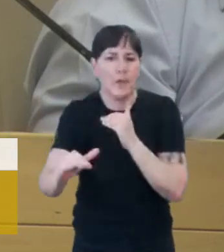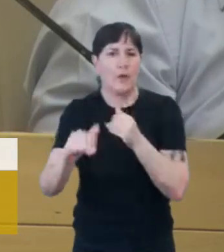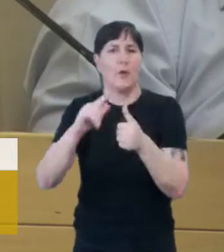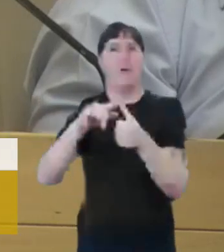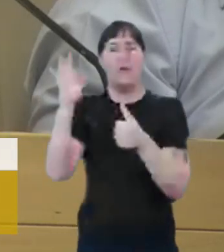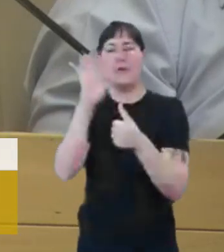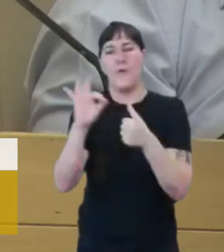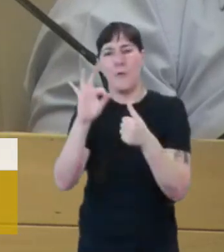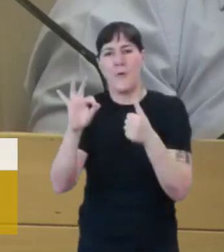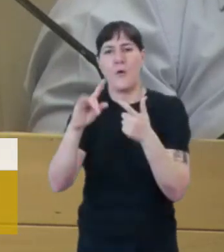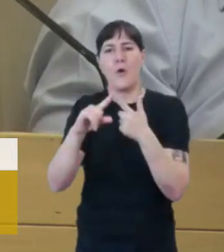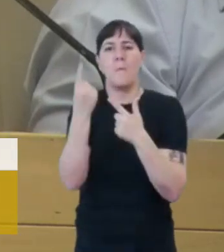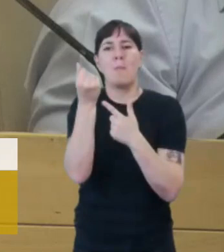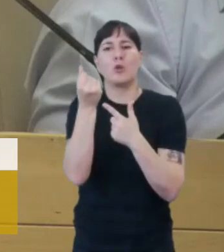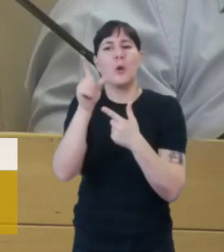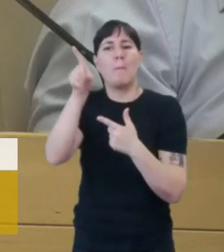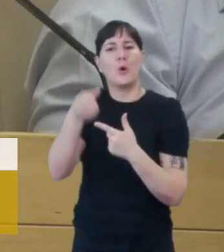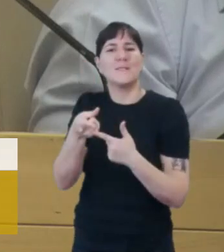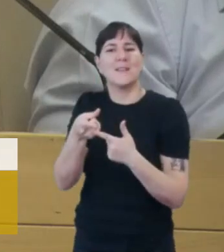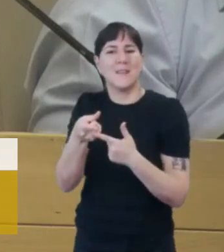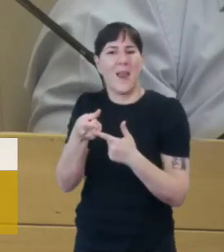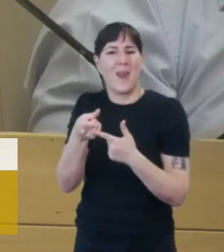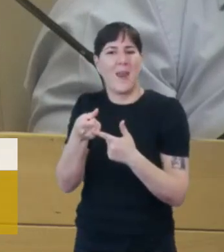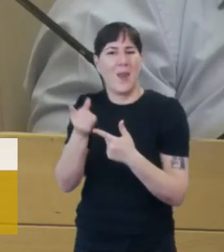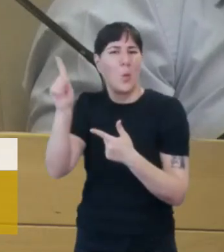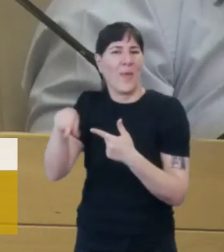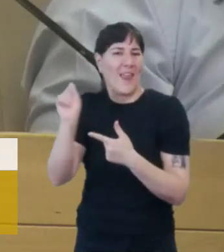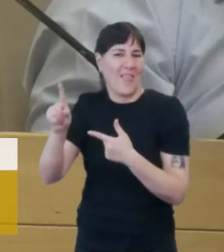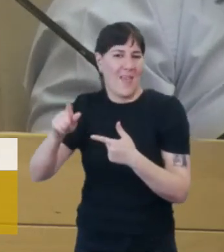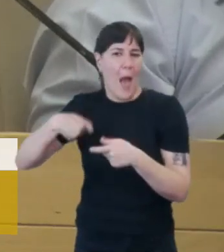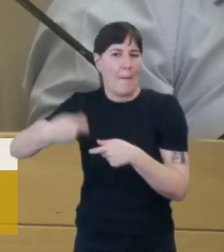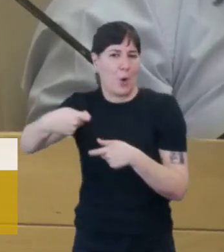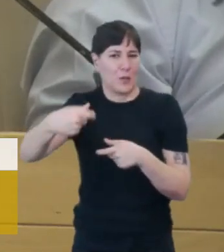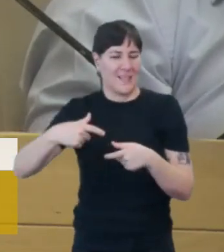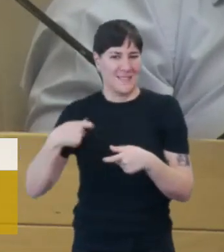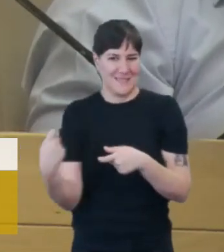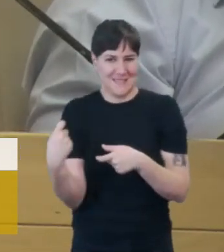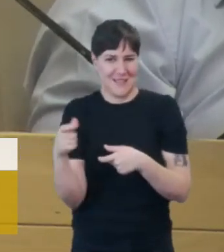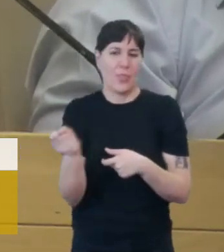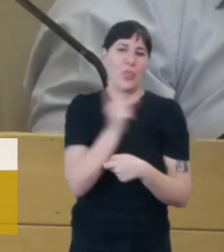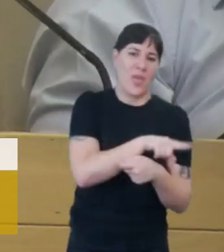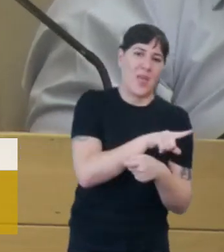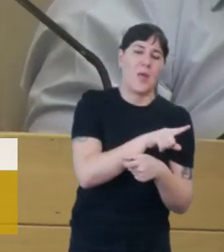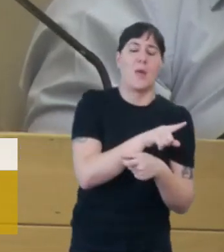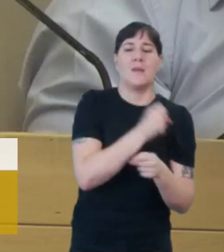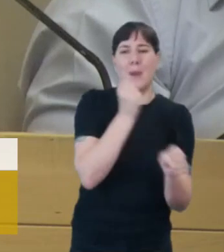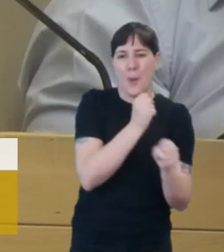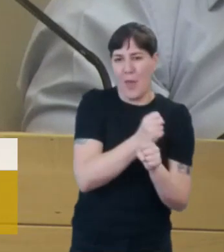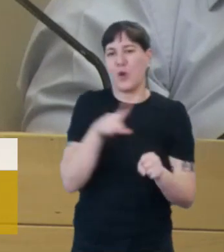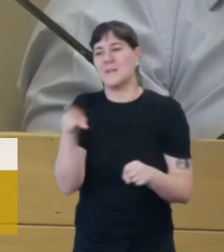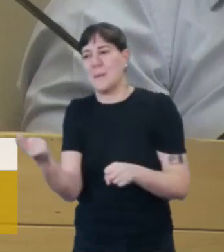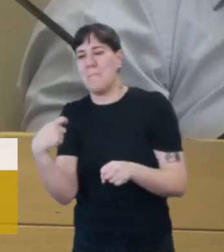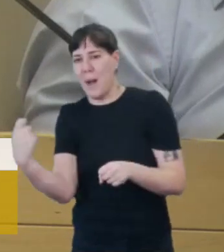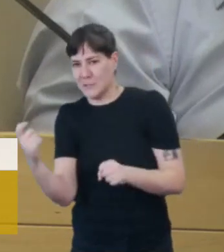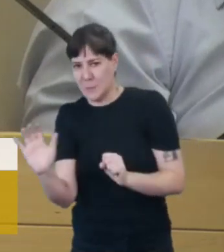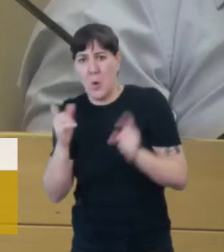un monto porcentual sobre lo que son los aportes de los trabajadores y de los pasivos. Y, para darle algunos